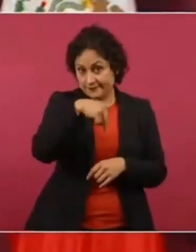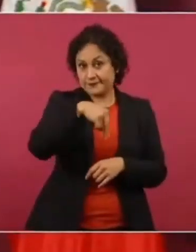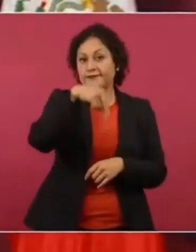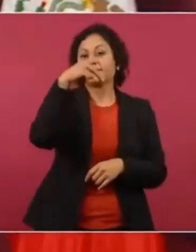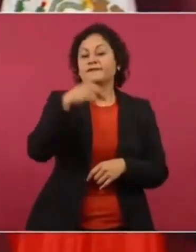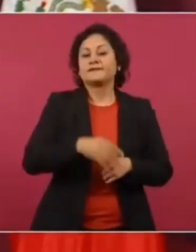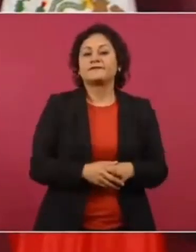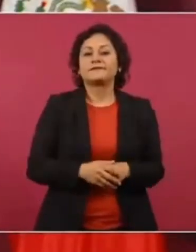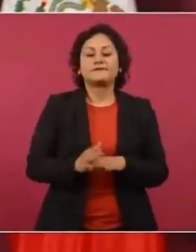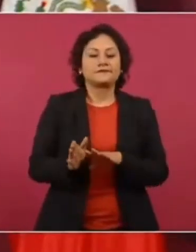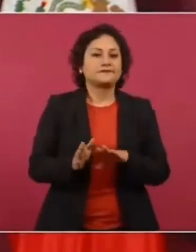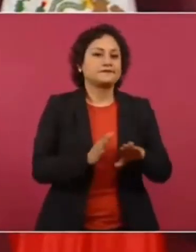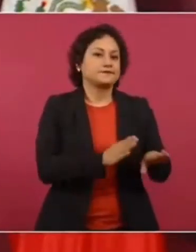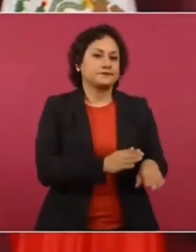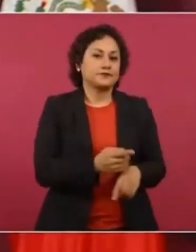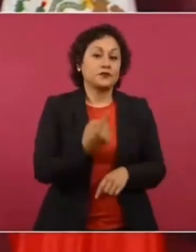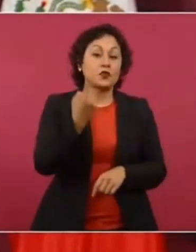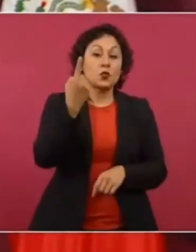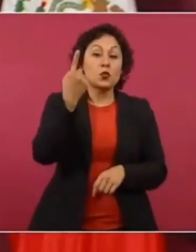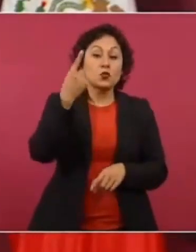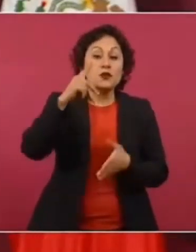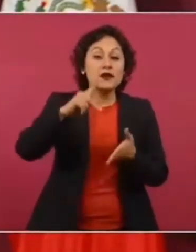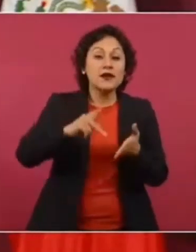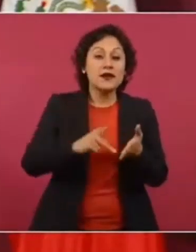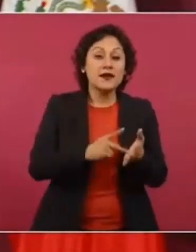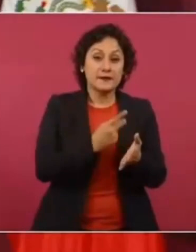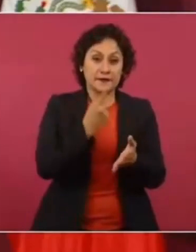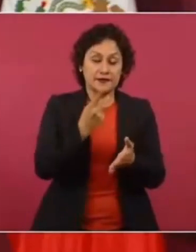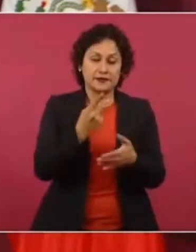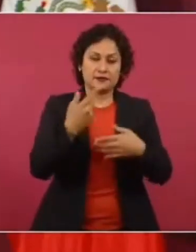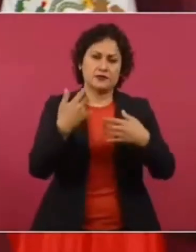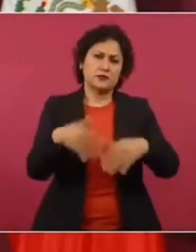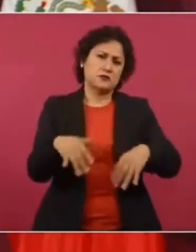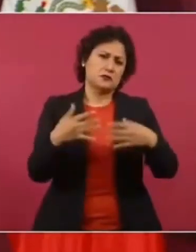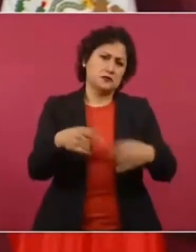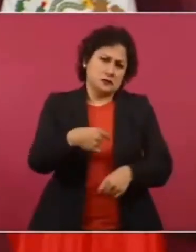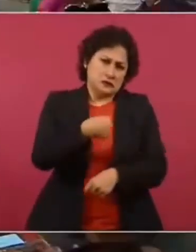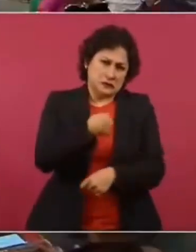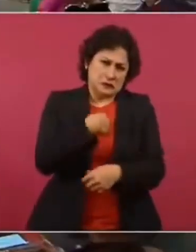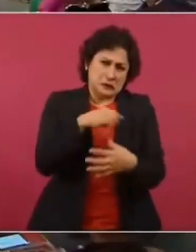En una ocasión. Así puedo contarles. Bueno.